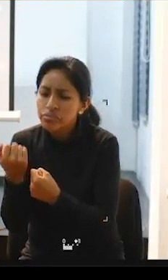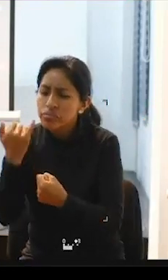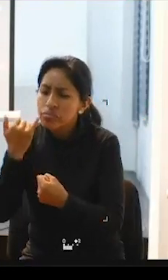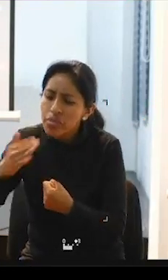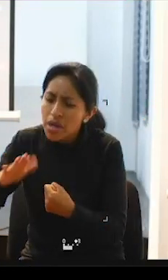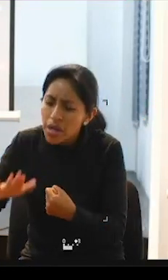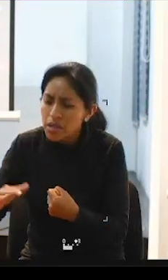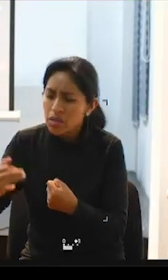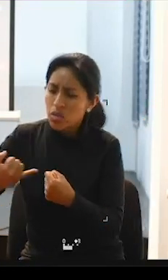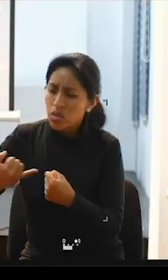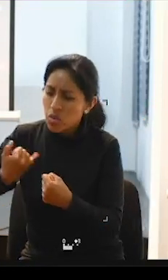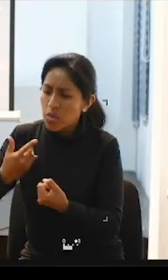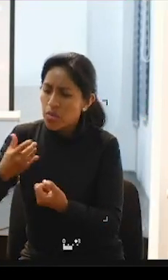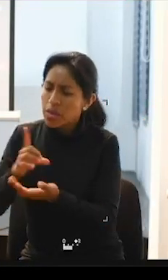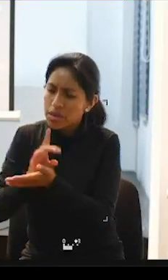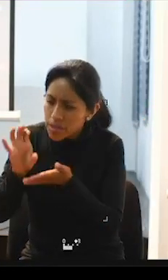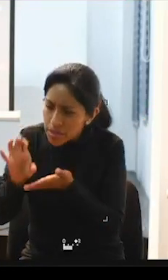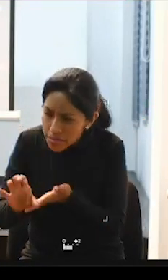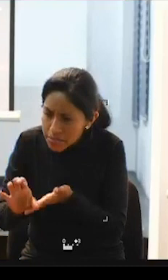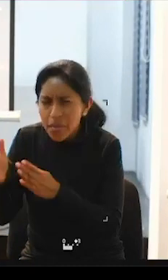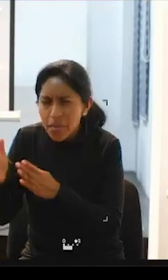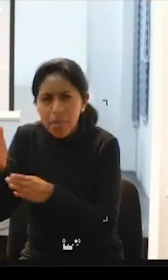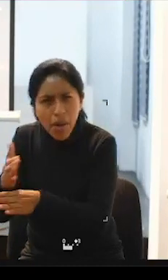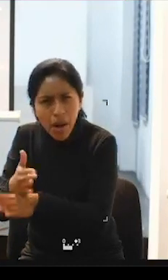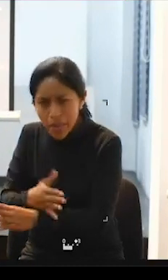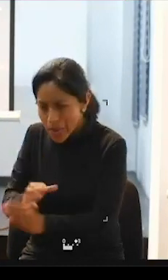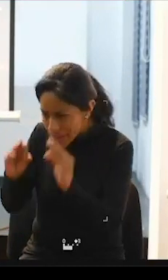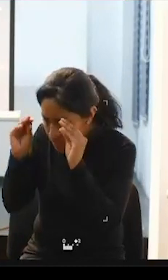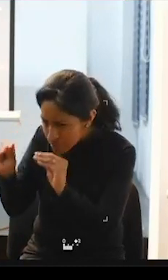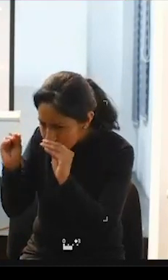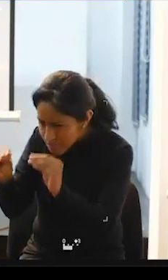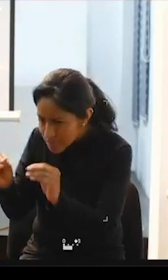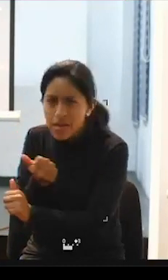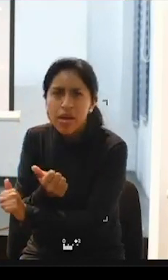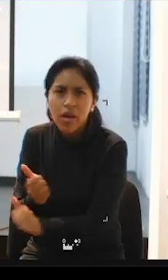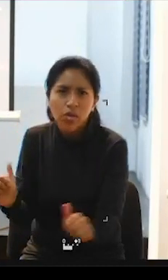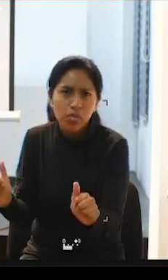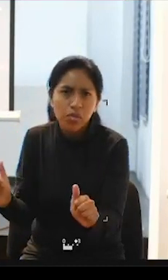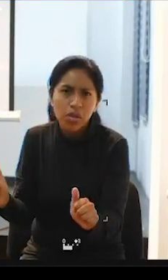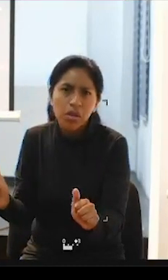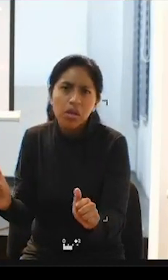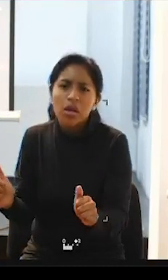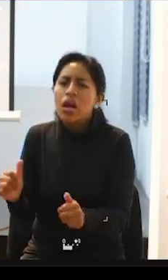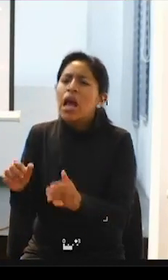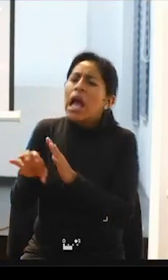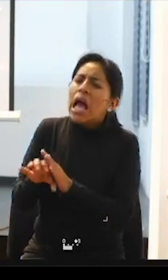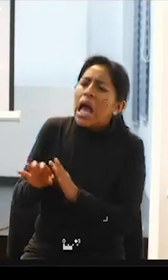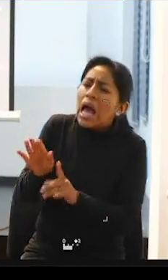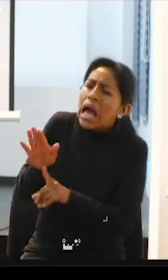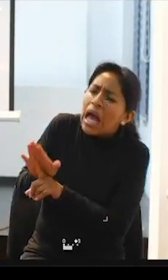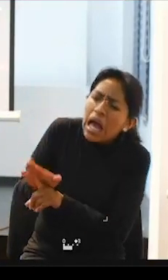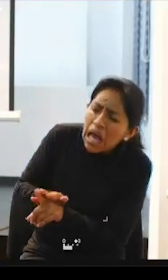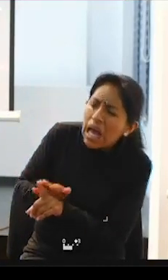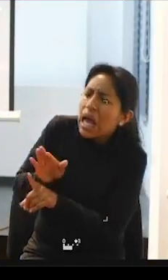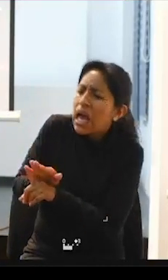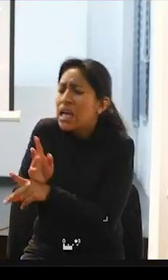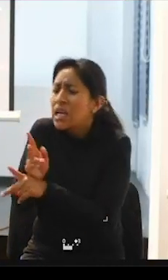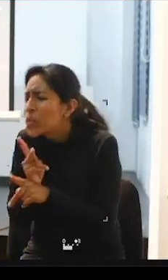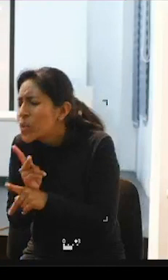discapacidad puedan adquirir su autonomía es tratarles como un hijo más como un hijo más